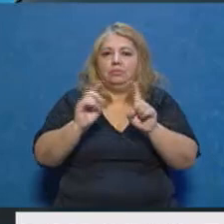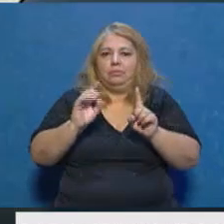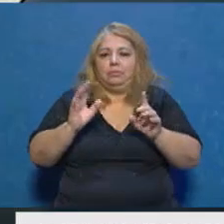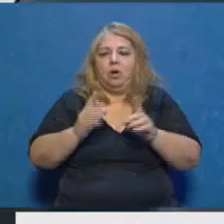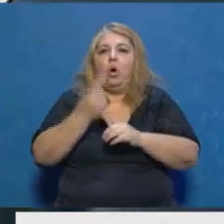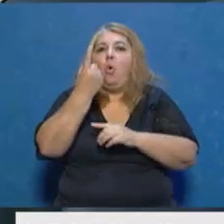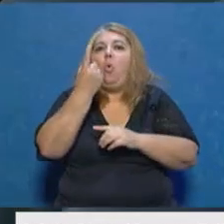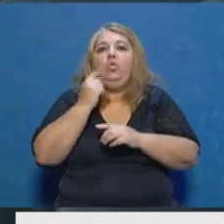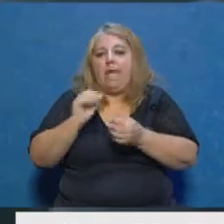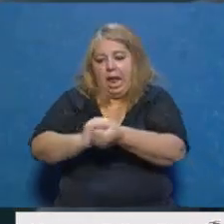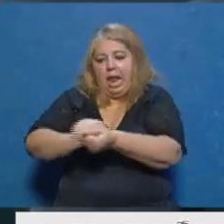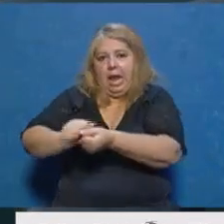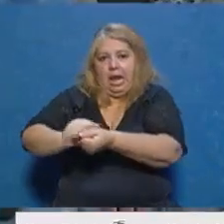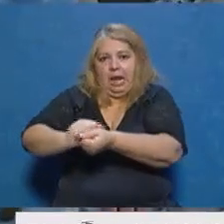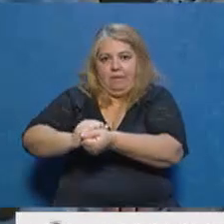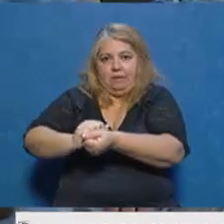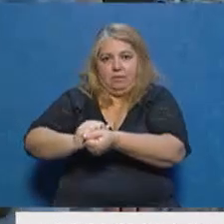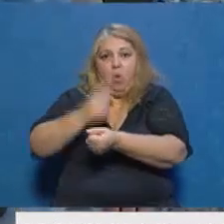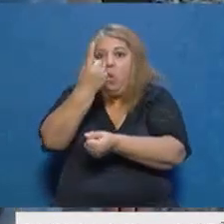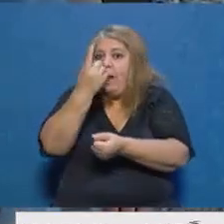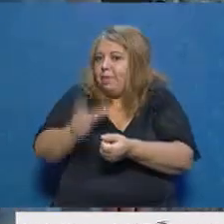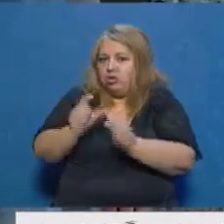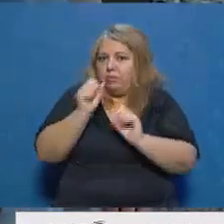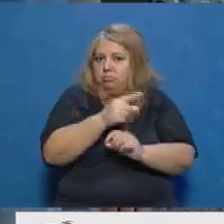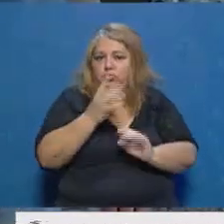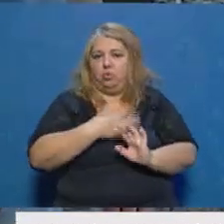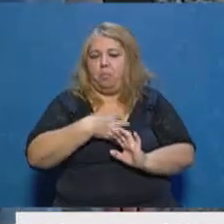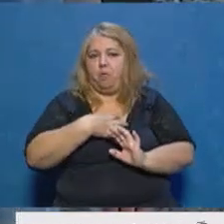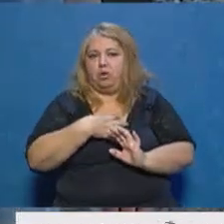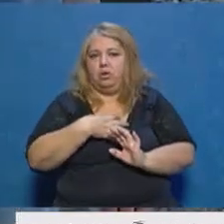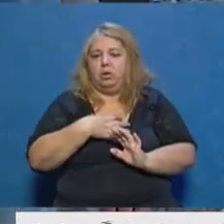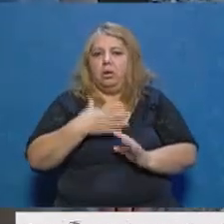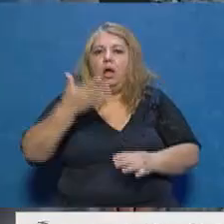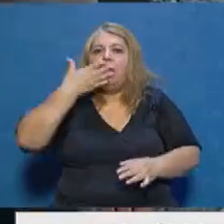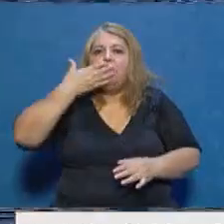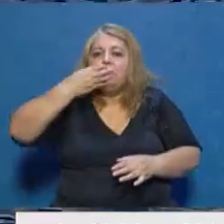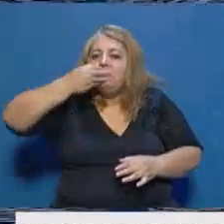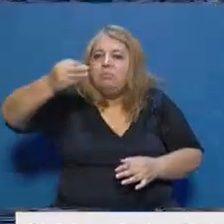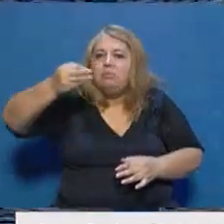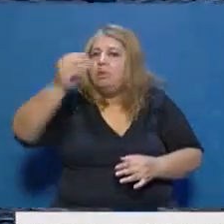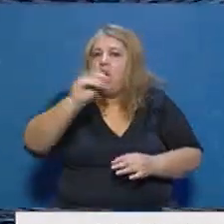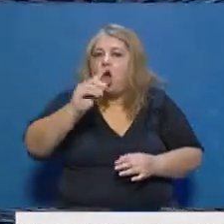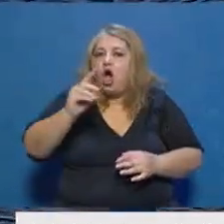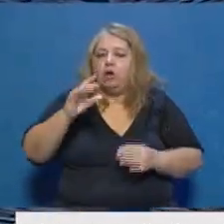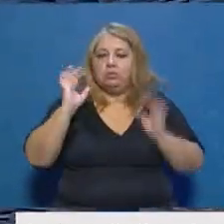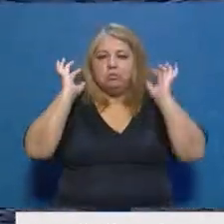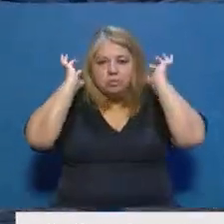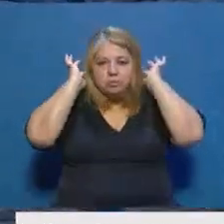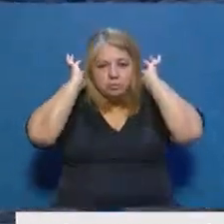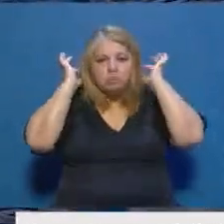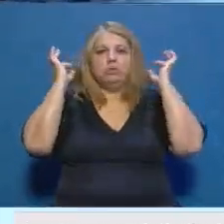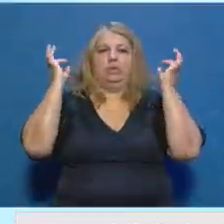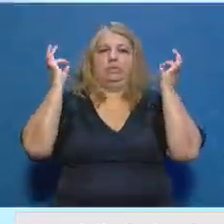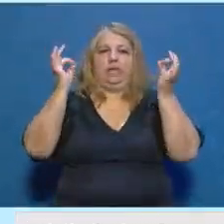usarlo más de una persona y no hay que tocar el frente del barbijo que es justamente donde se deposita el virus en el caso de que una persona